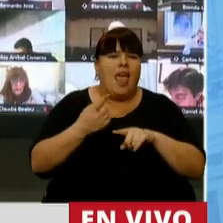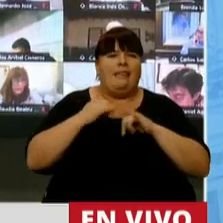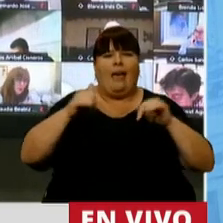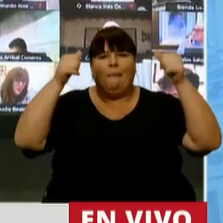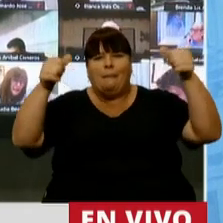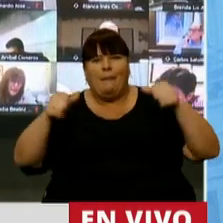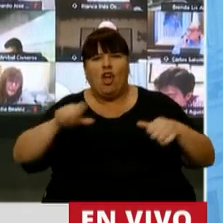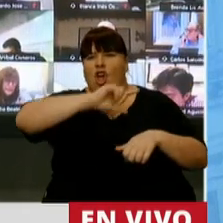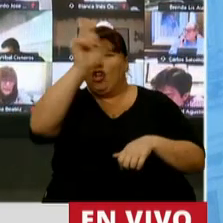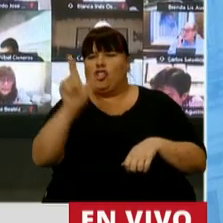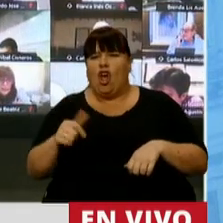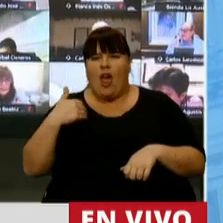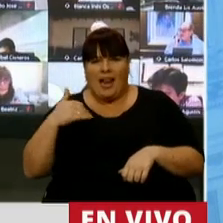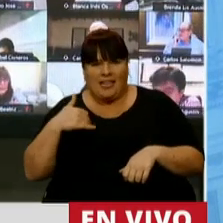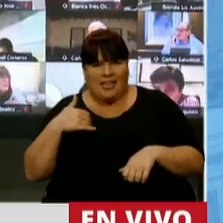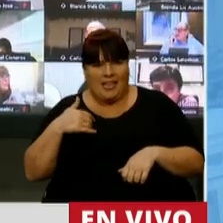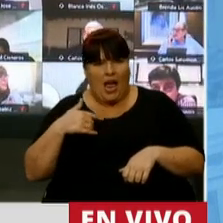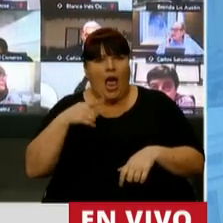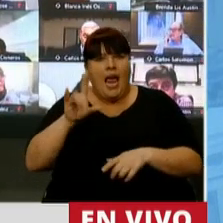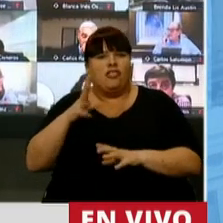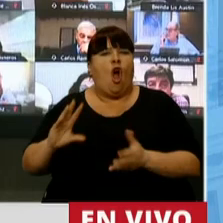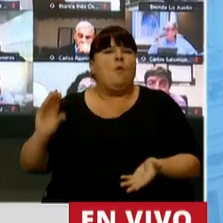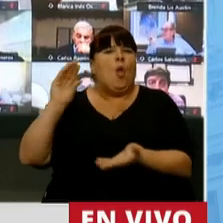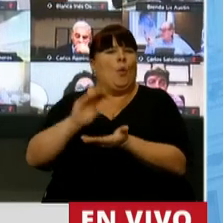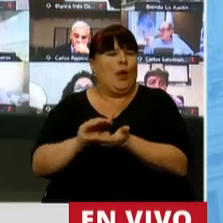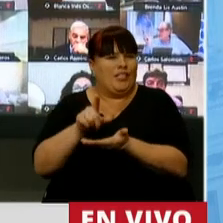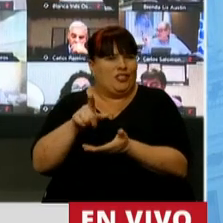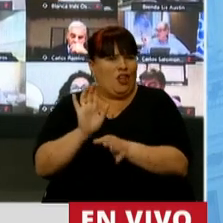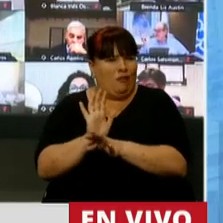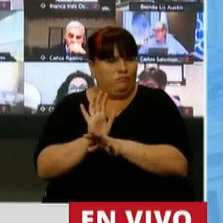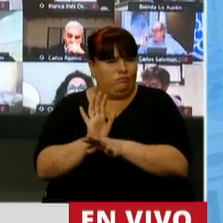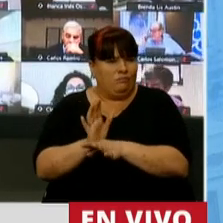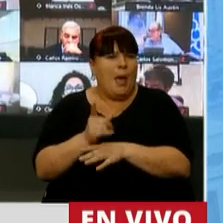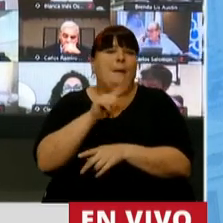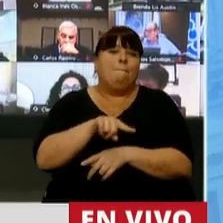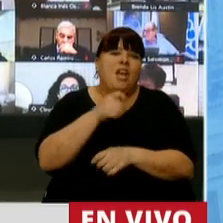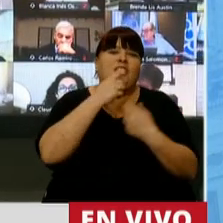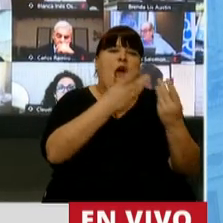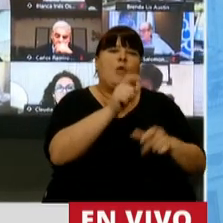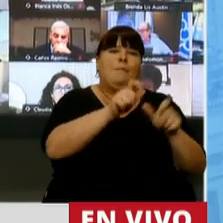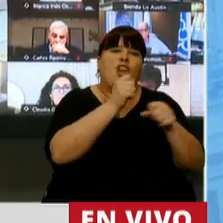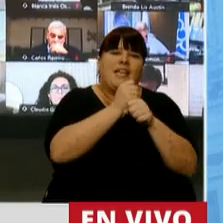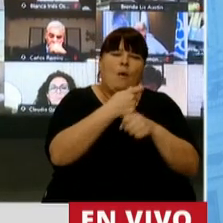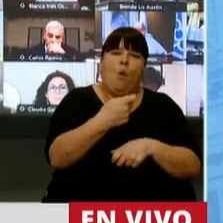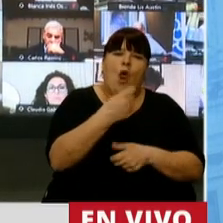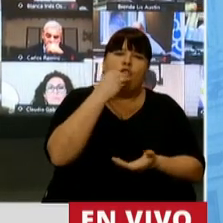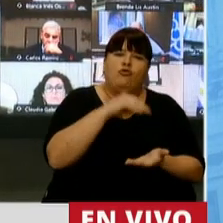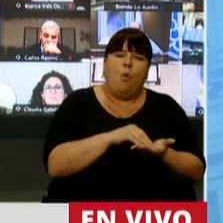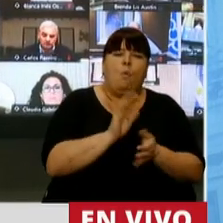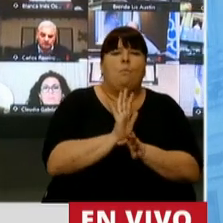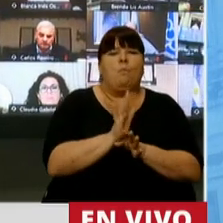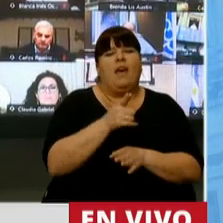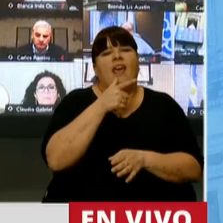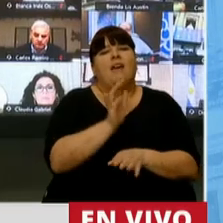cartelería, en todo el país, esa inversión y ayudar a los trabajadores y a los jubilados de Chubut